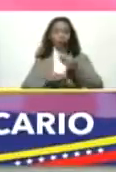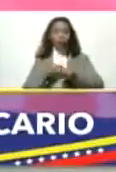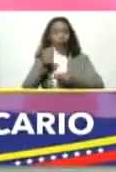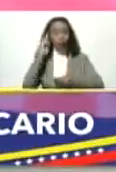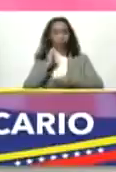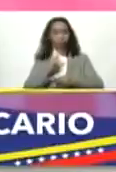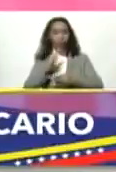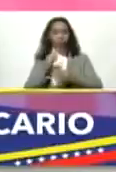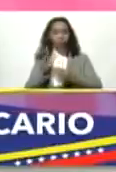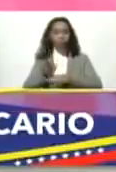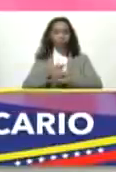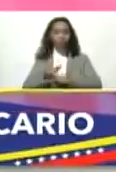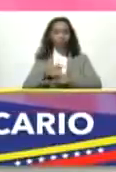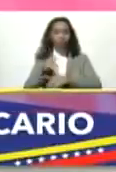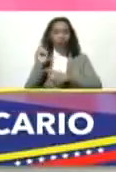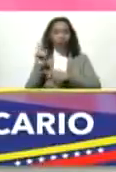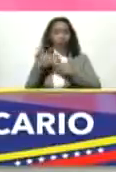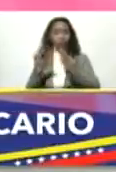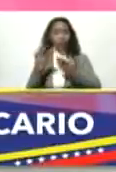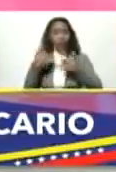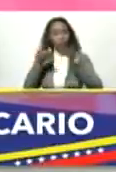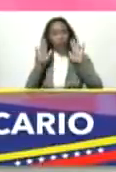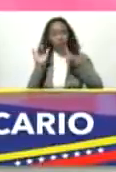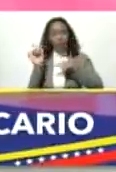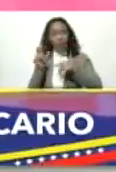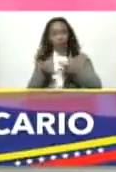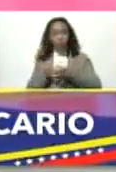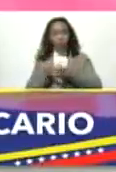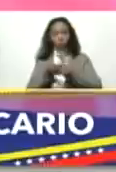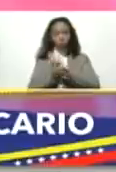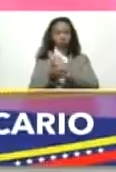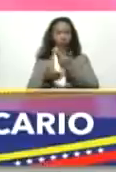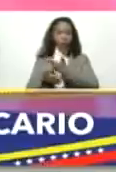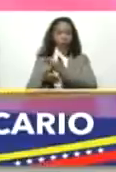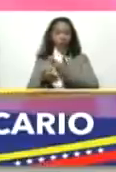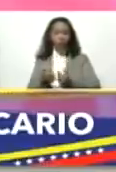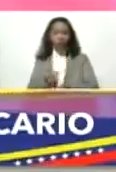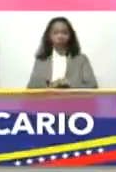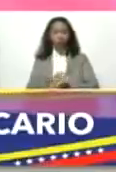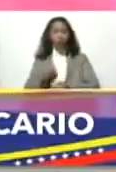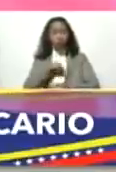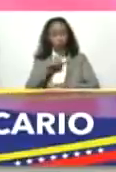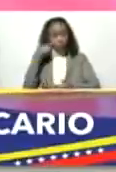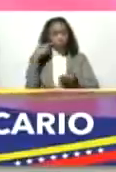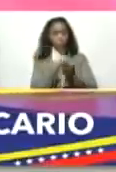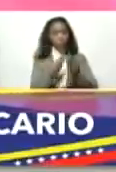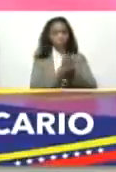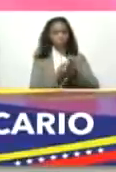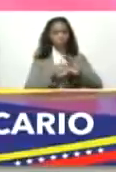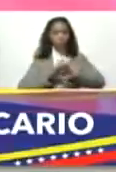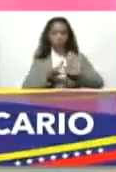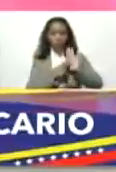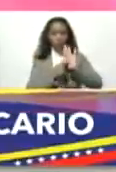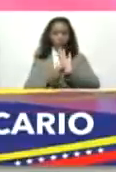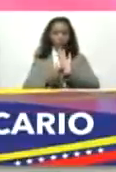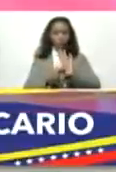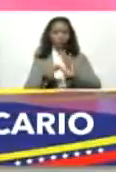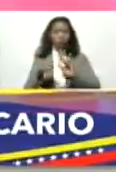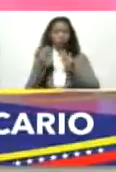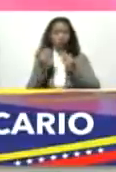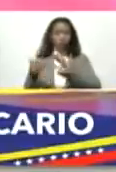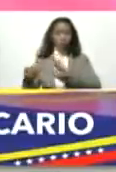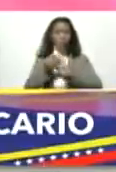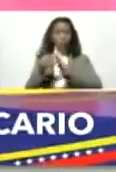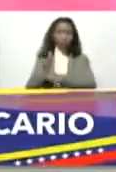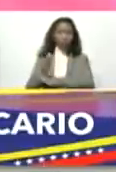bolívar digital. Así que, a pesar de que este es un sector y lo hemos constatado, muy afectado por el bloqueo